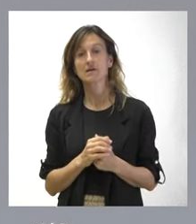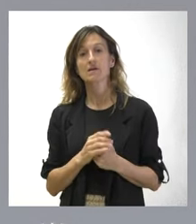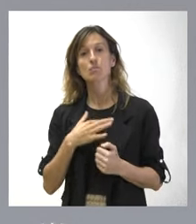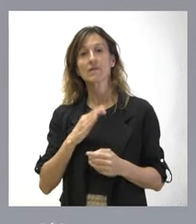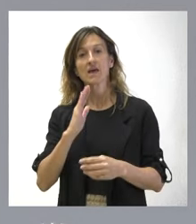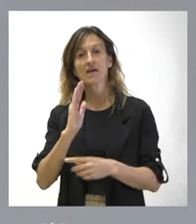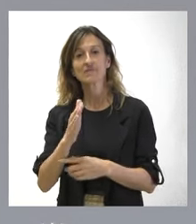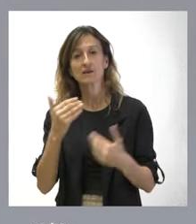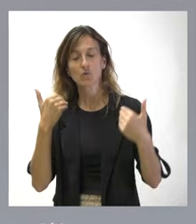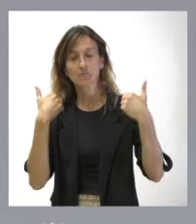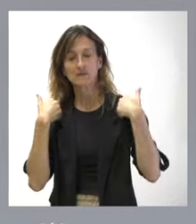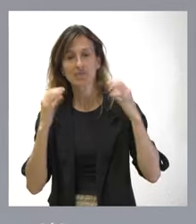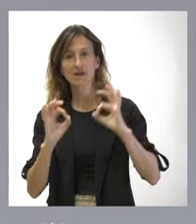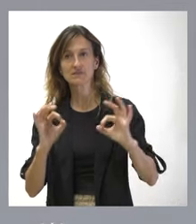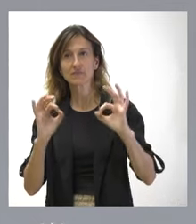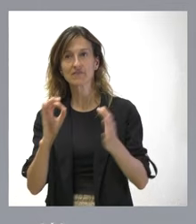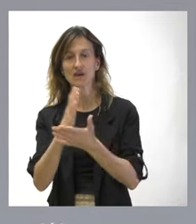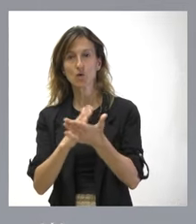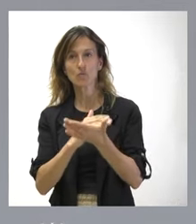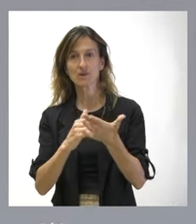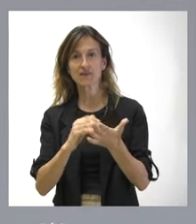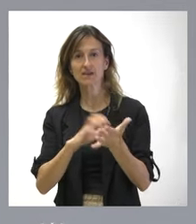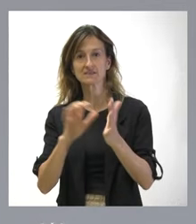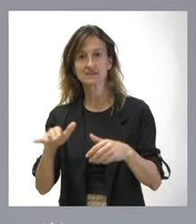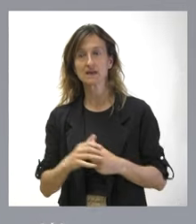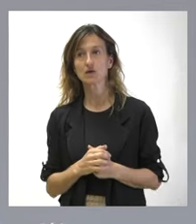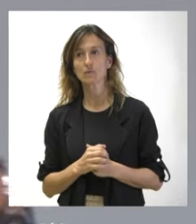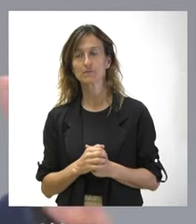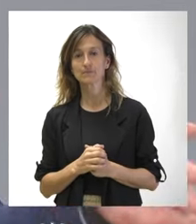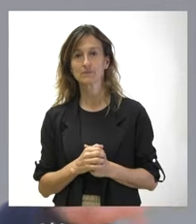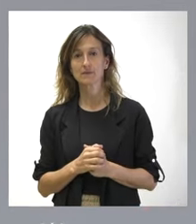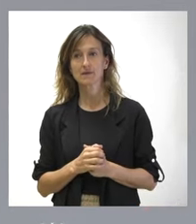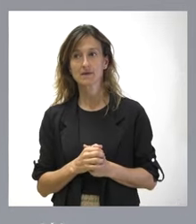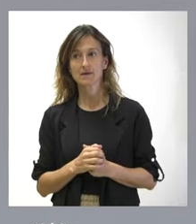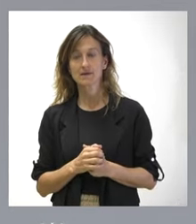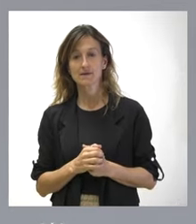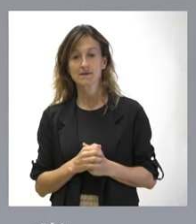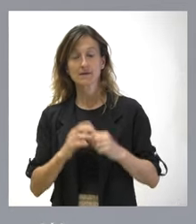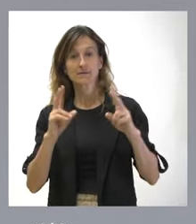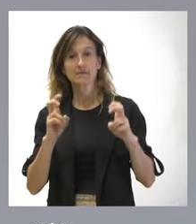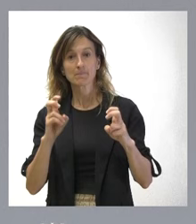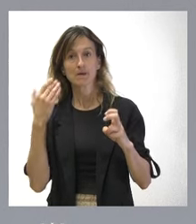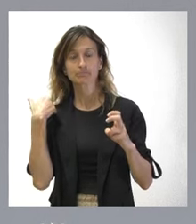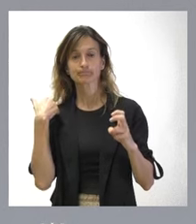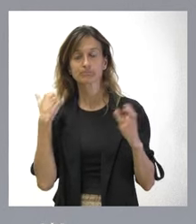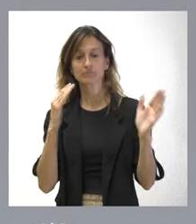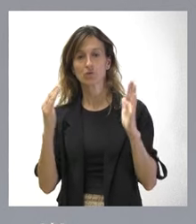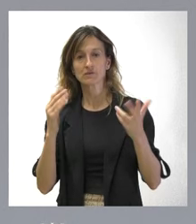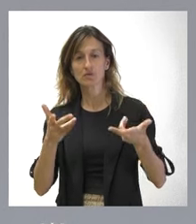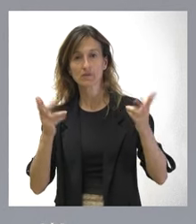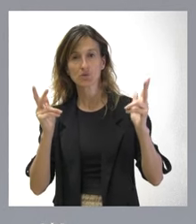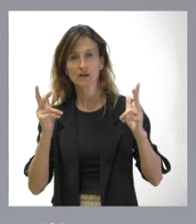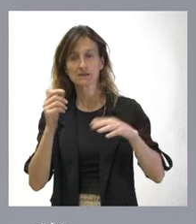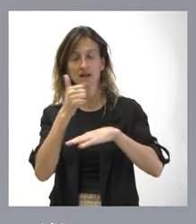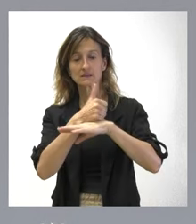competencia específica de la comunidad autónoma. En la primera existencia de nuestro proceso democrático, el Tribunal Constitucional así